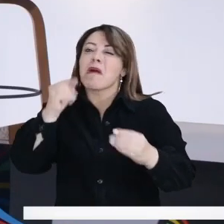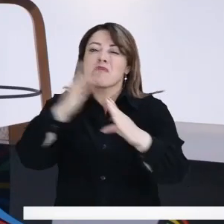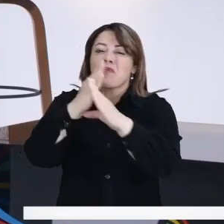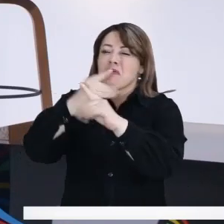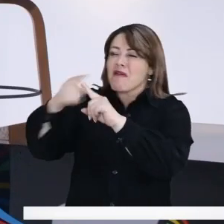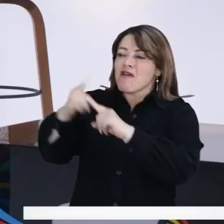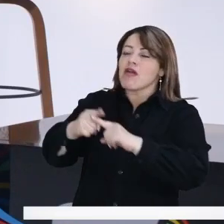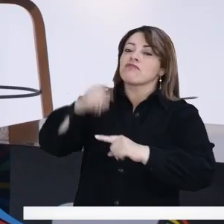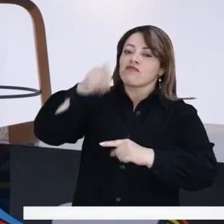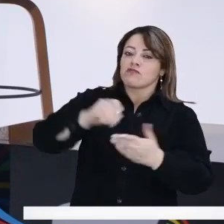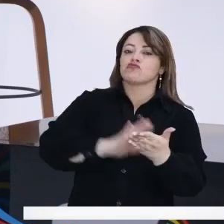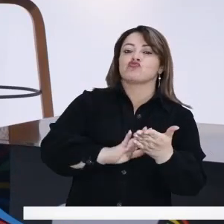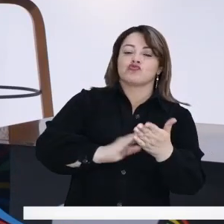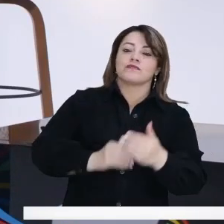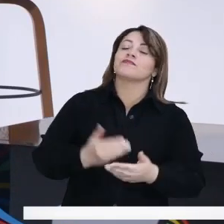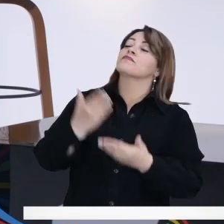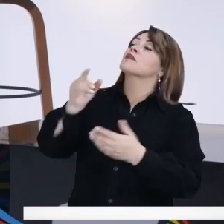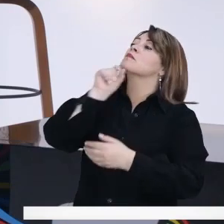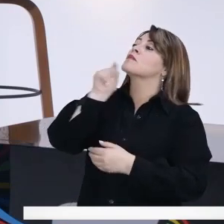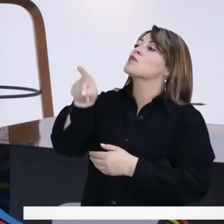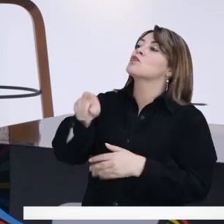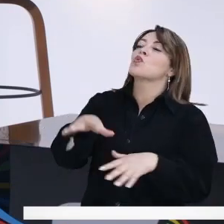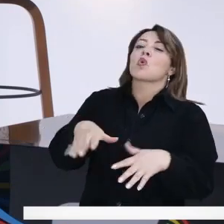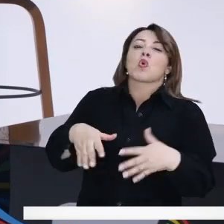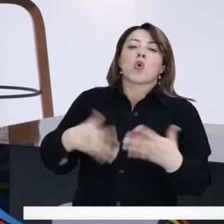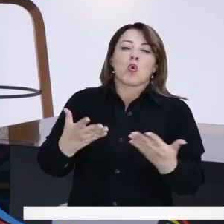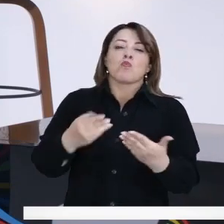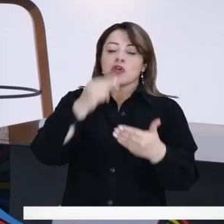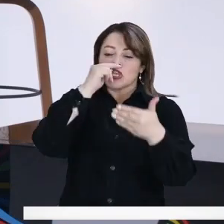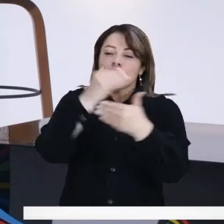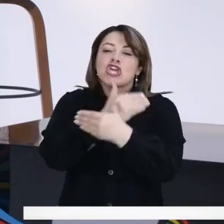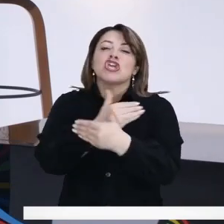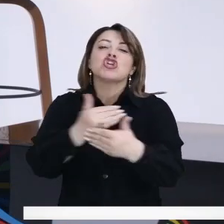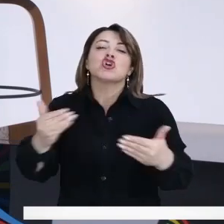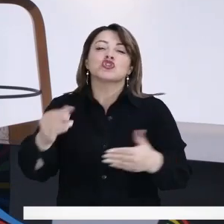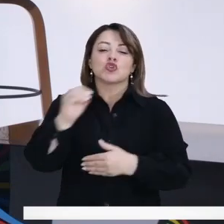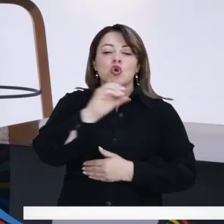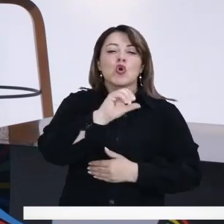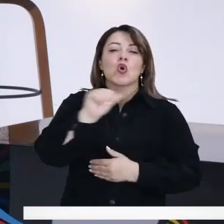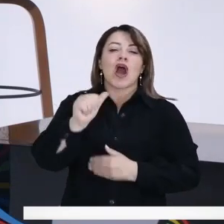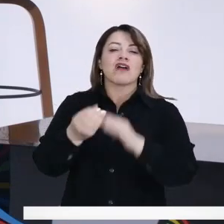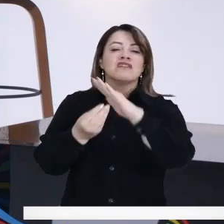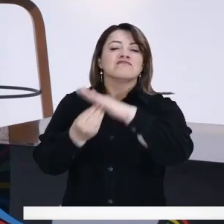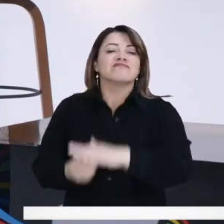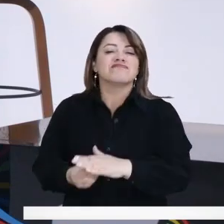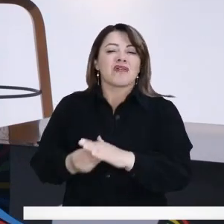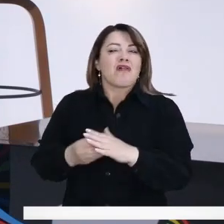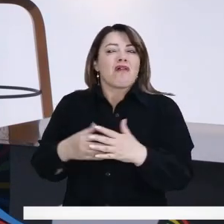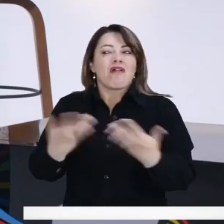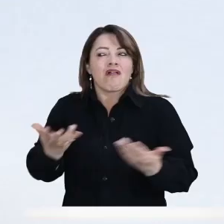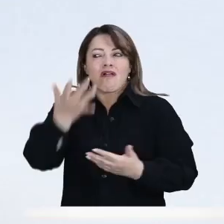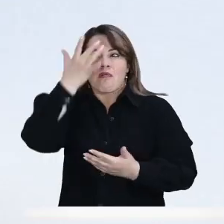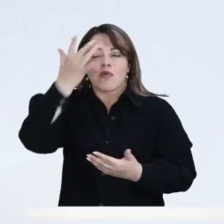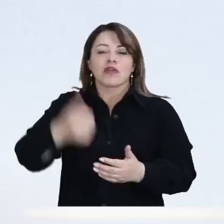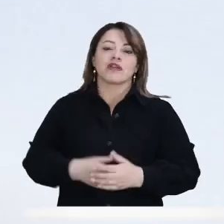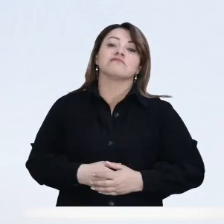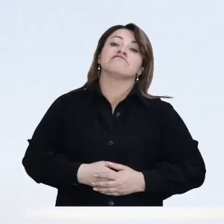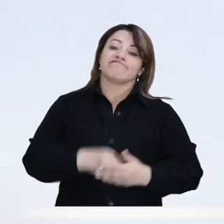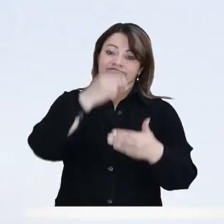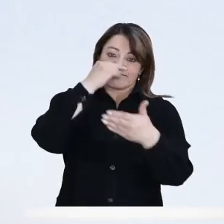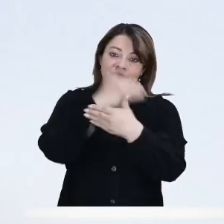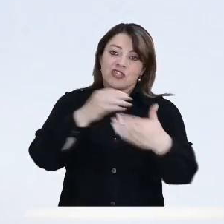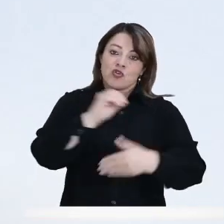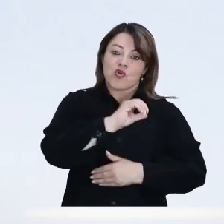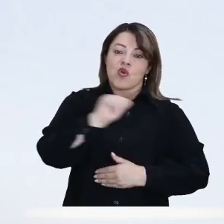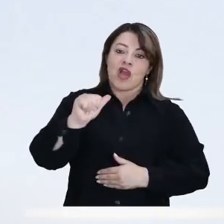resolver. Concejal, para usted, ¿de qué manera son vulnerables nuestros niños y nuestras niñas en Bogotá? Un niño para